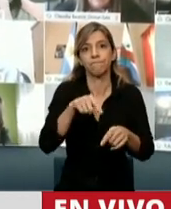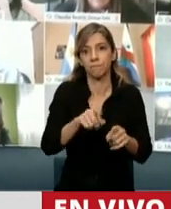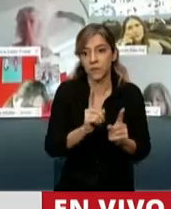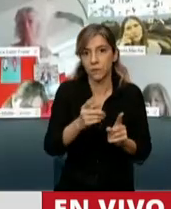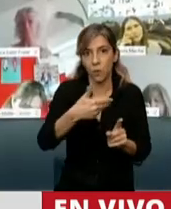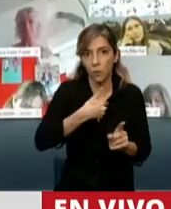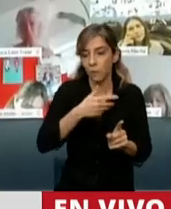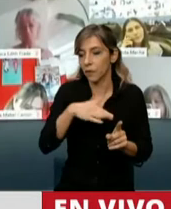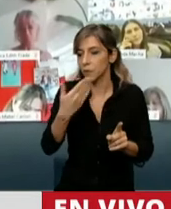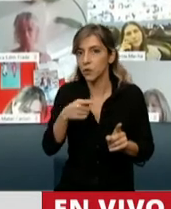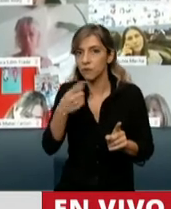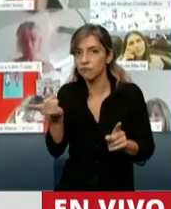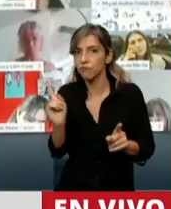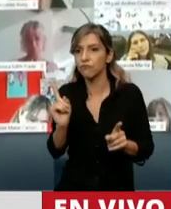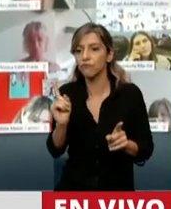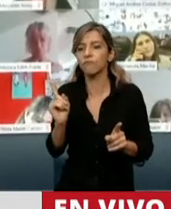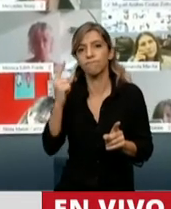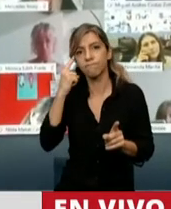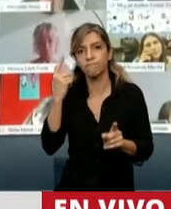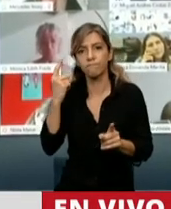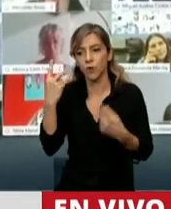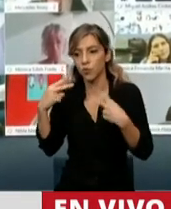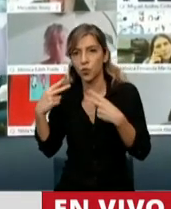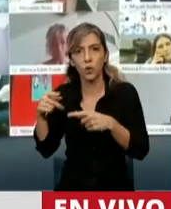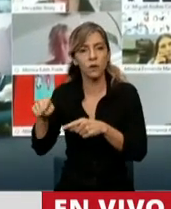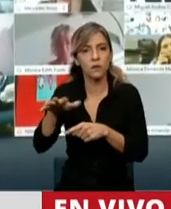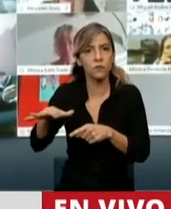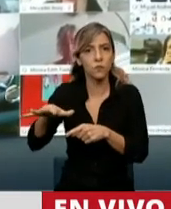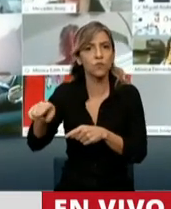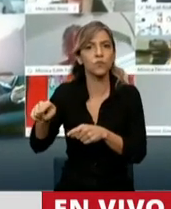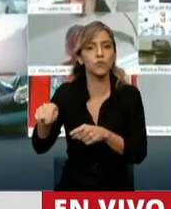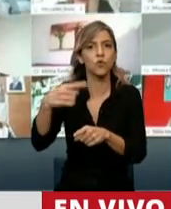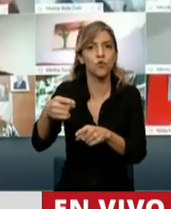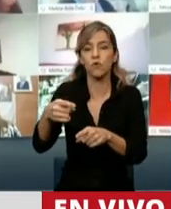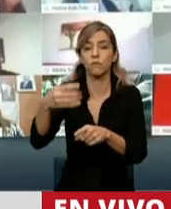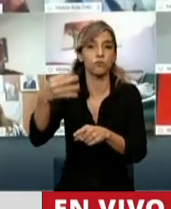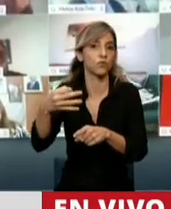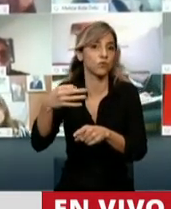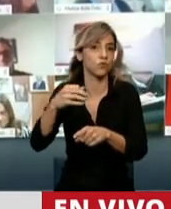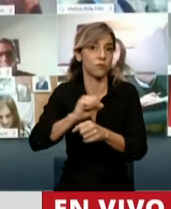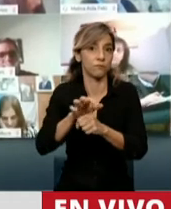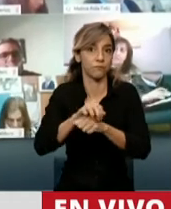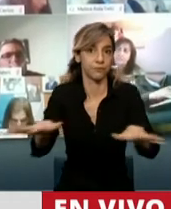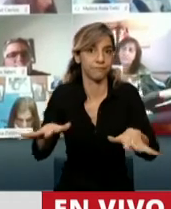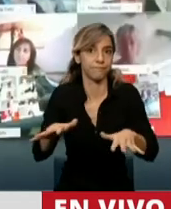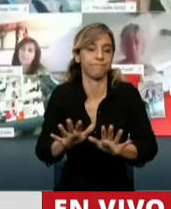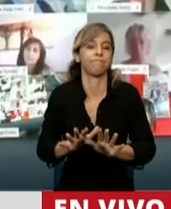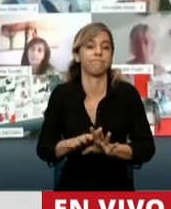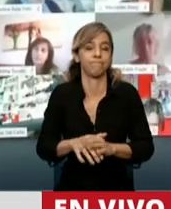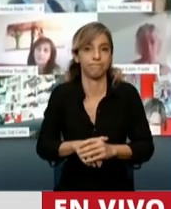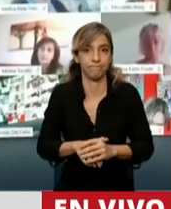con el sector turístico y vino la pandemia. Con una magnitud